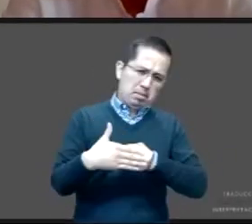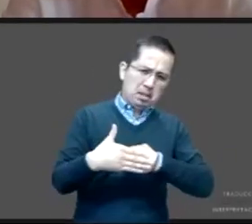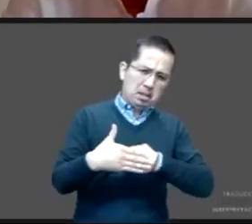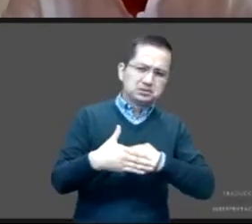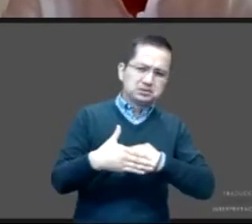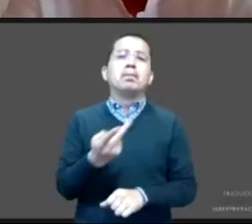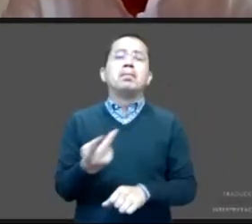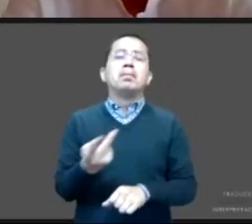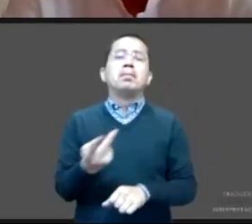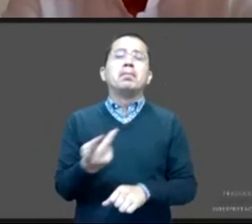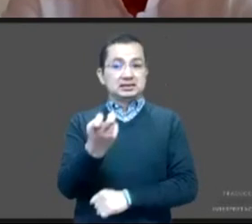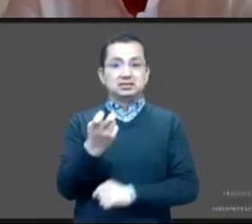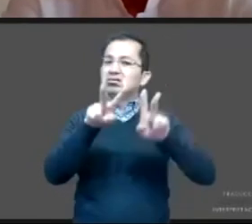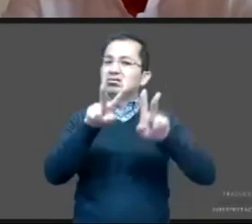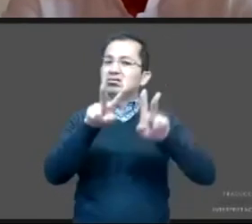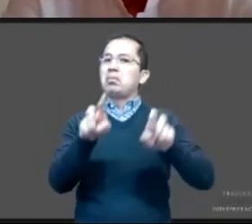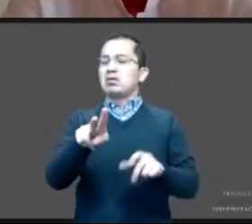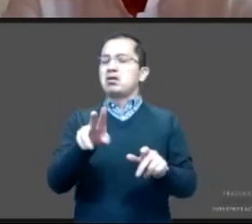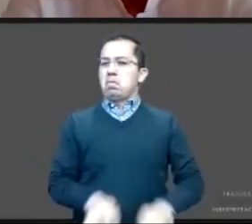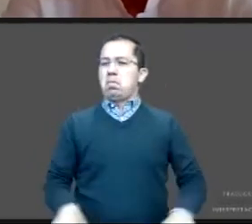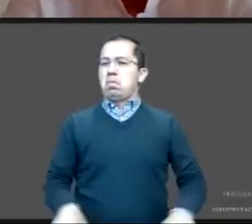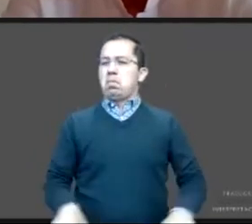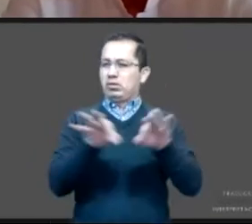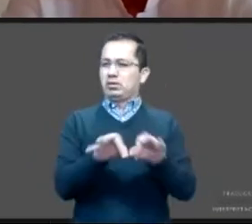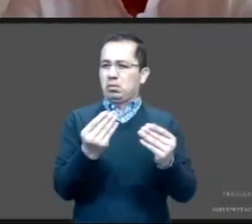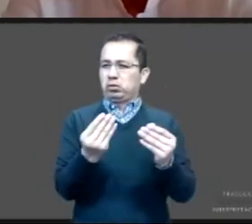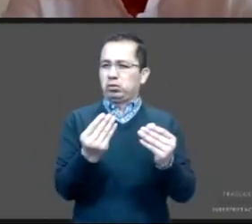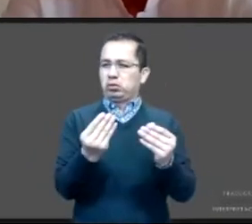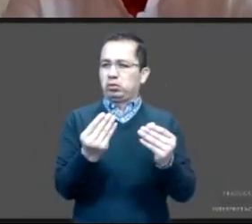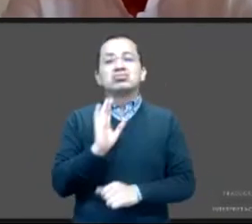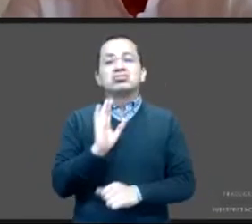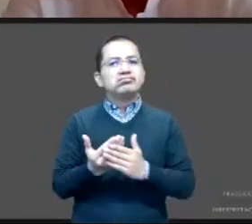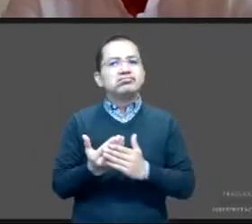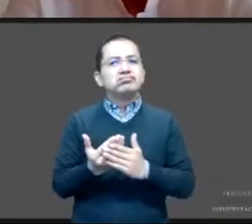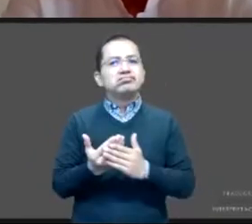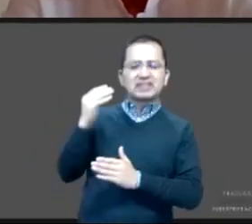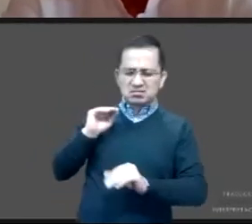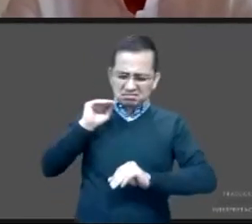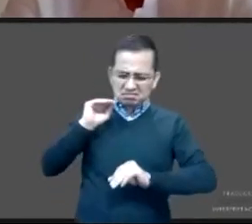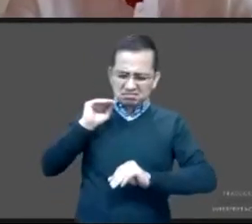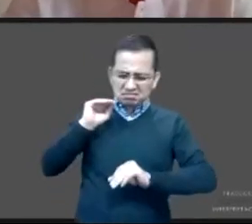importancia. Por ello, todos estos mecanismos que se han establecido para el trabajo